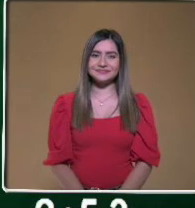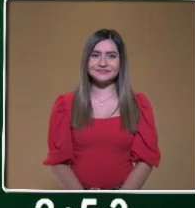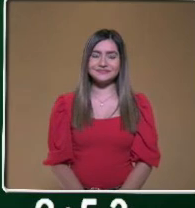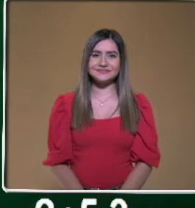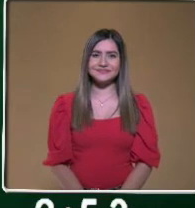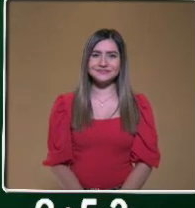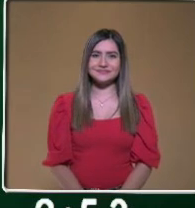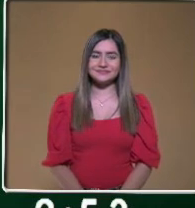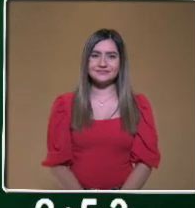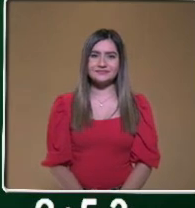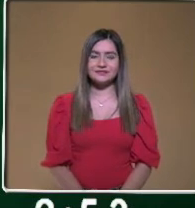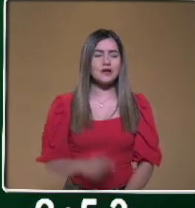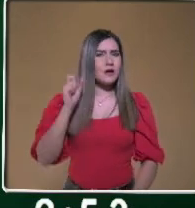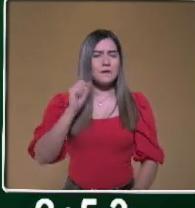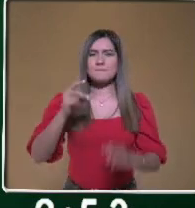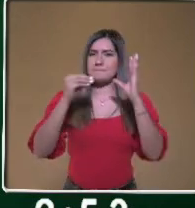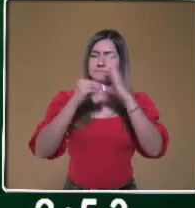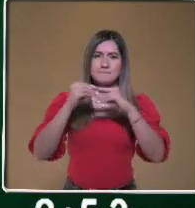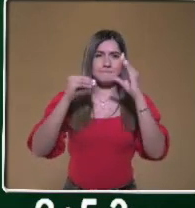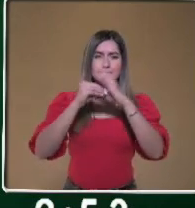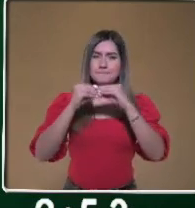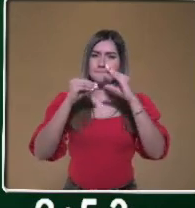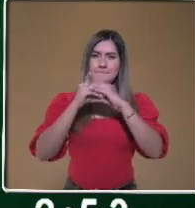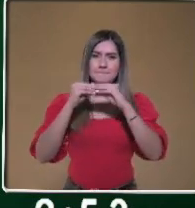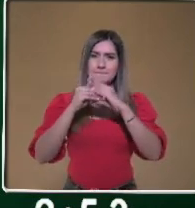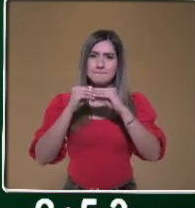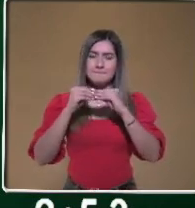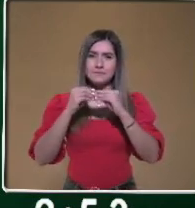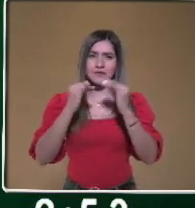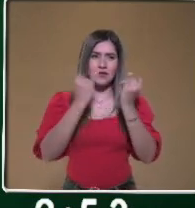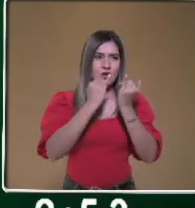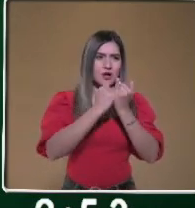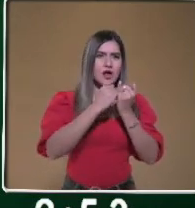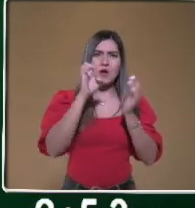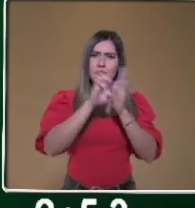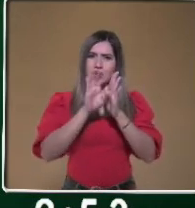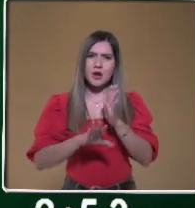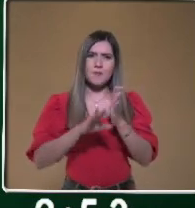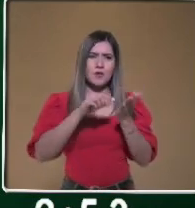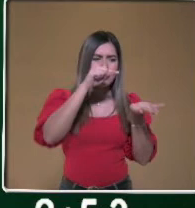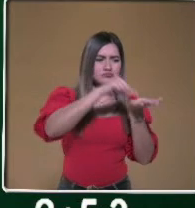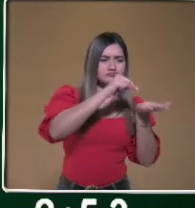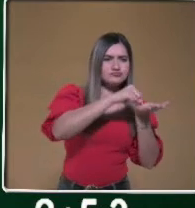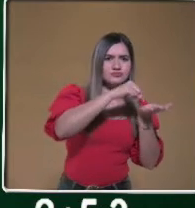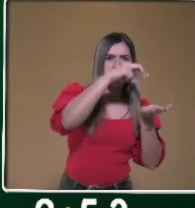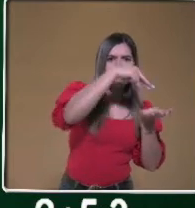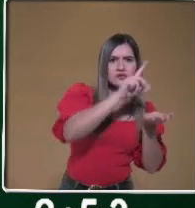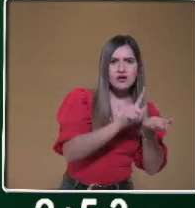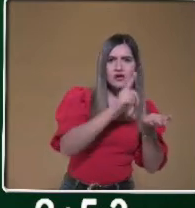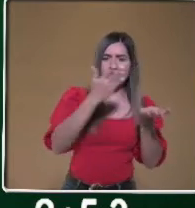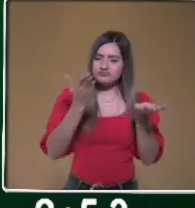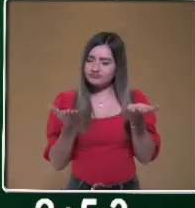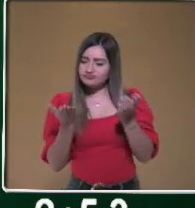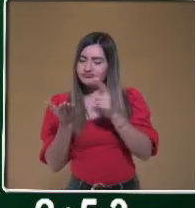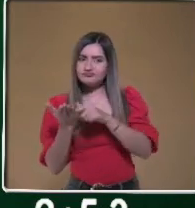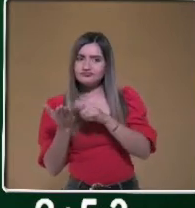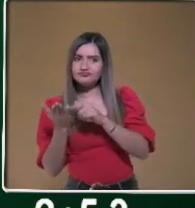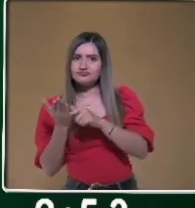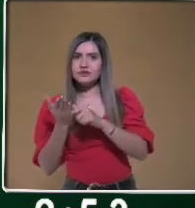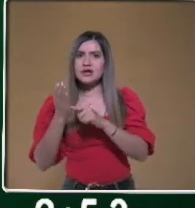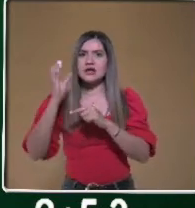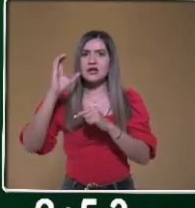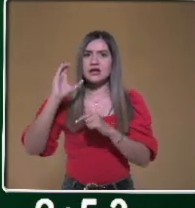misma fruta la que se produce en el estado de Nuevo León que la que se produce en el estado de Chiapas.